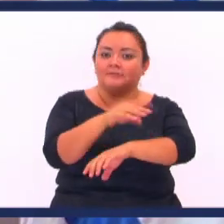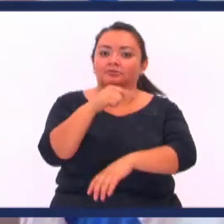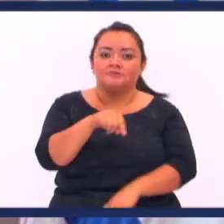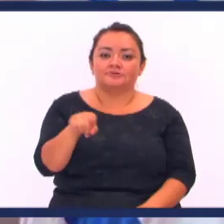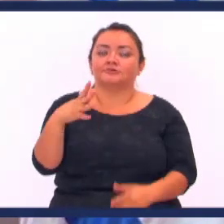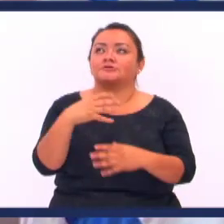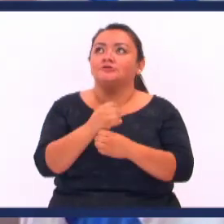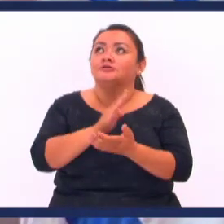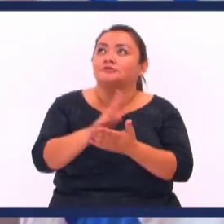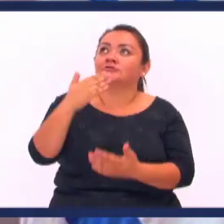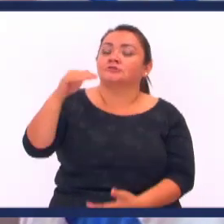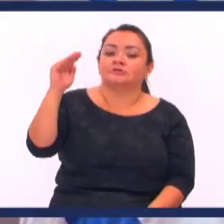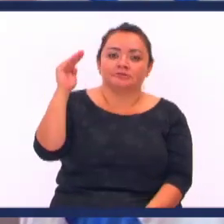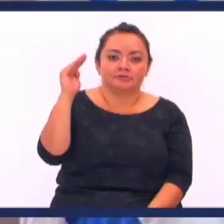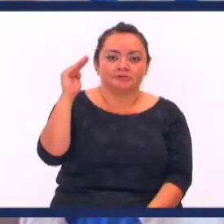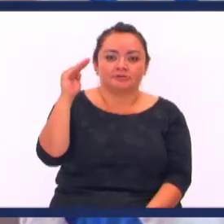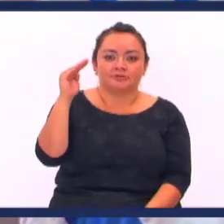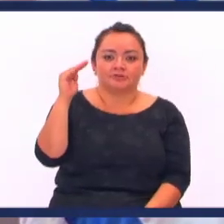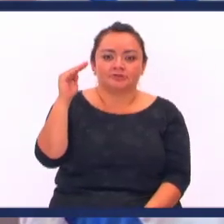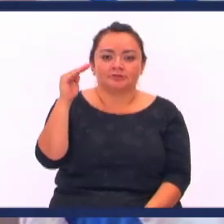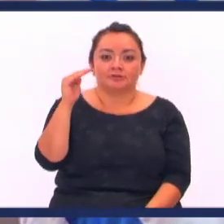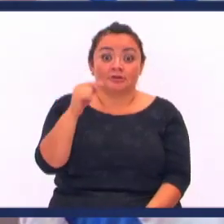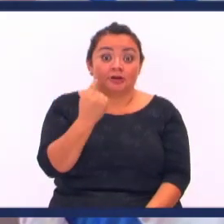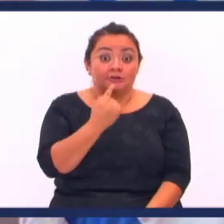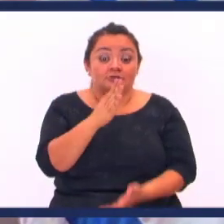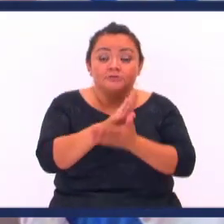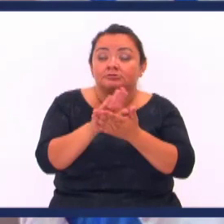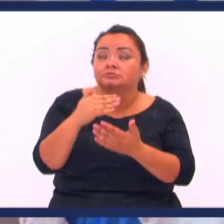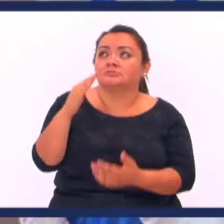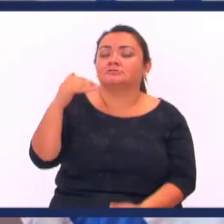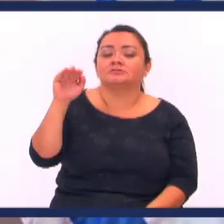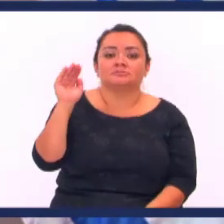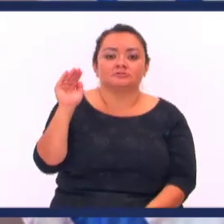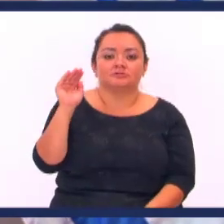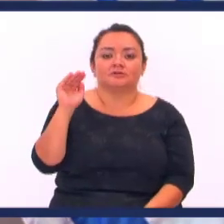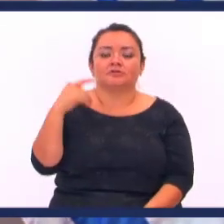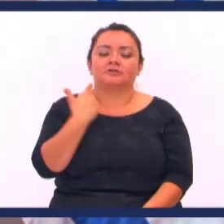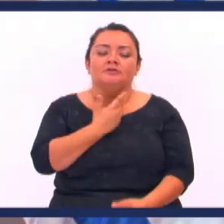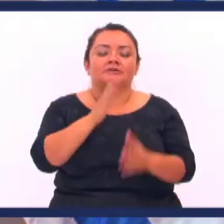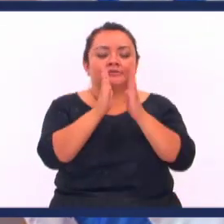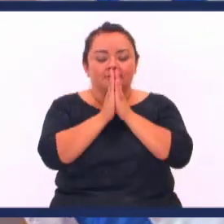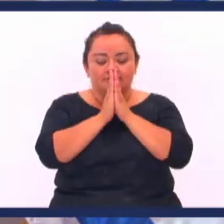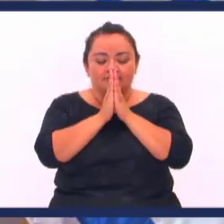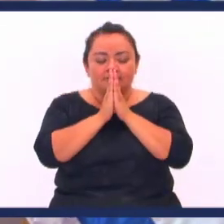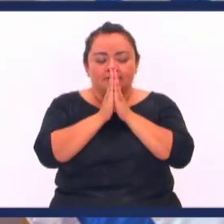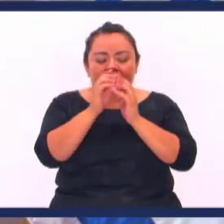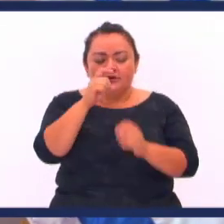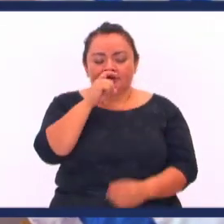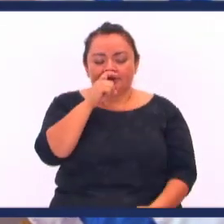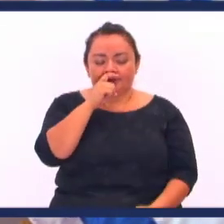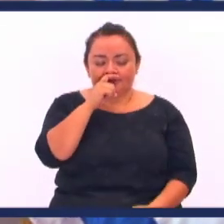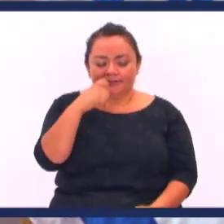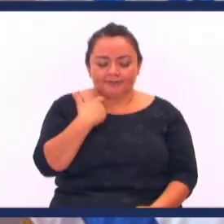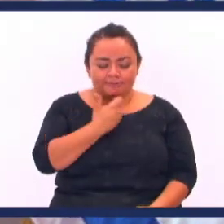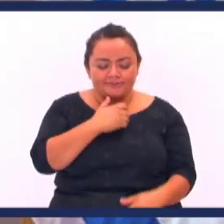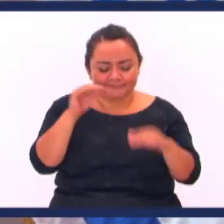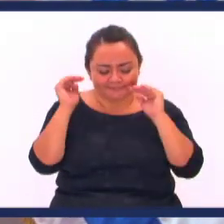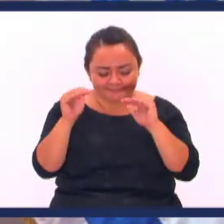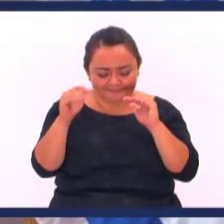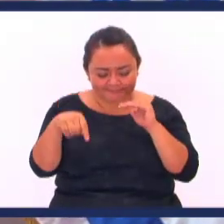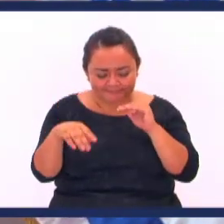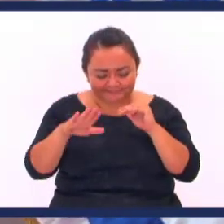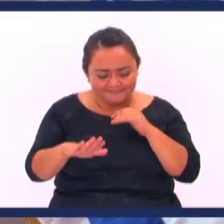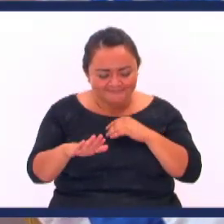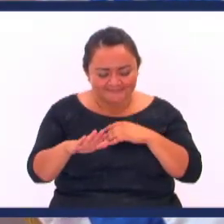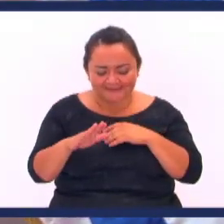sino conforme al Espíritu Sino conforme al Espíritu Oremos al Señor Padre te damos gracias por esta